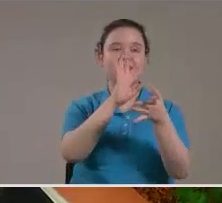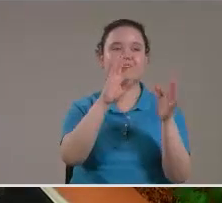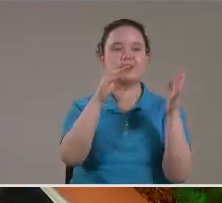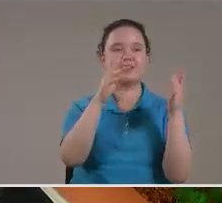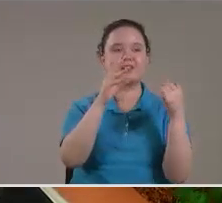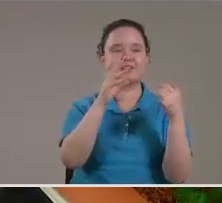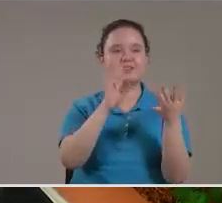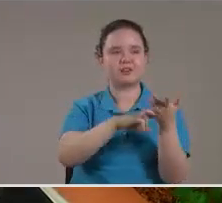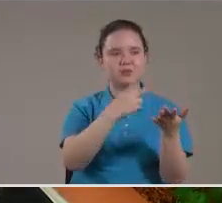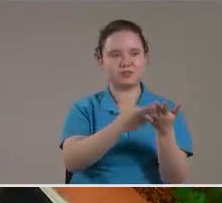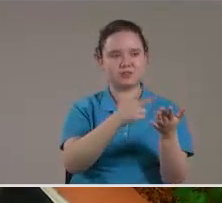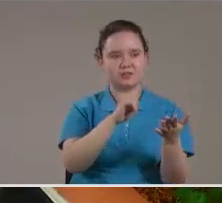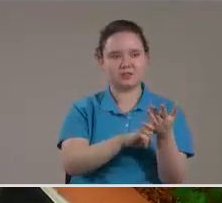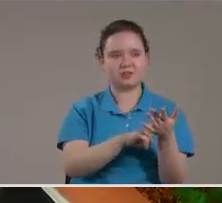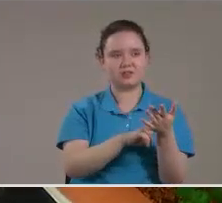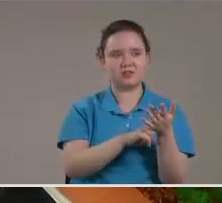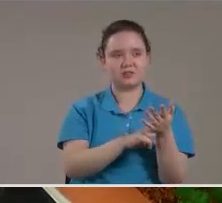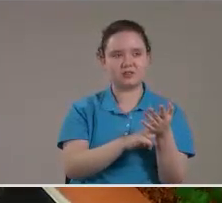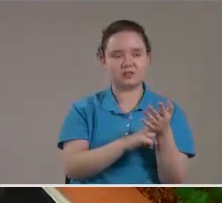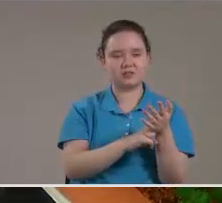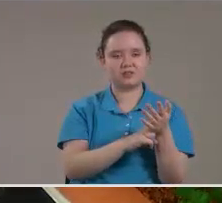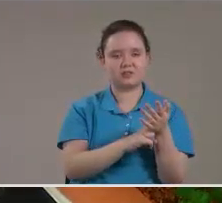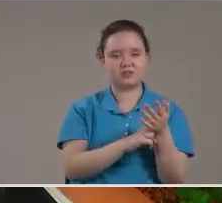adecuadamente Ese versículo